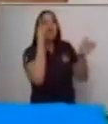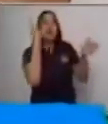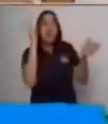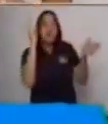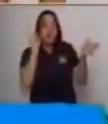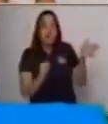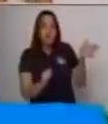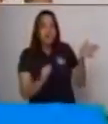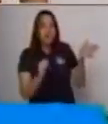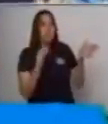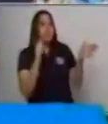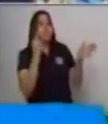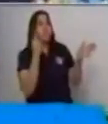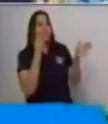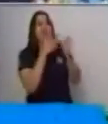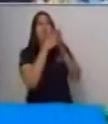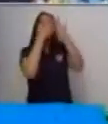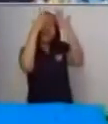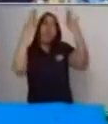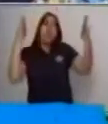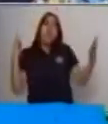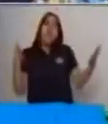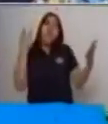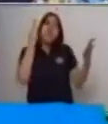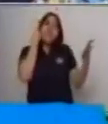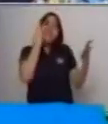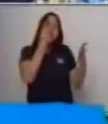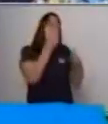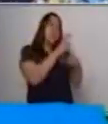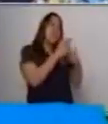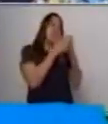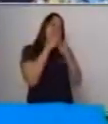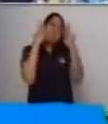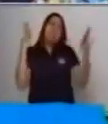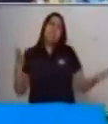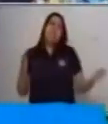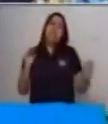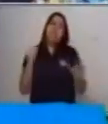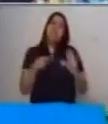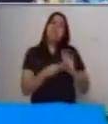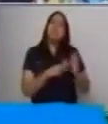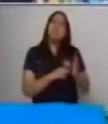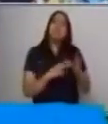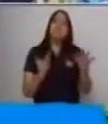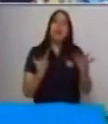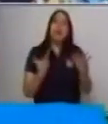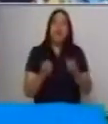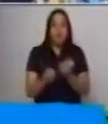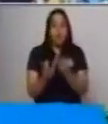Uno, general, una característica general, es un parque.